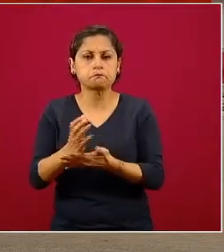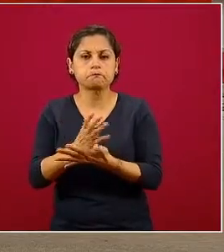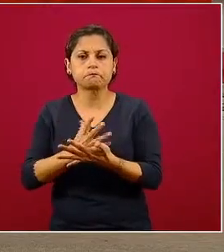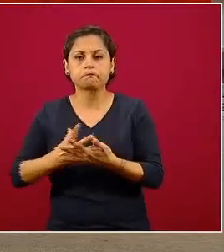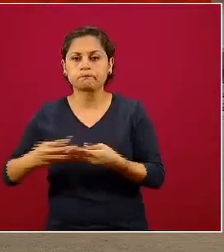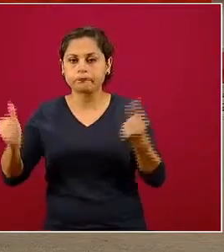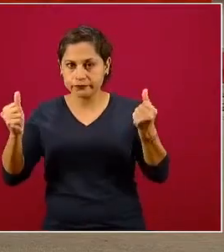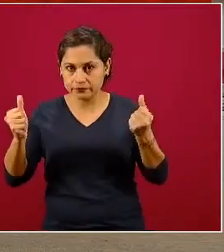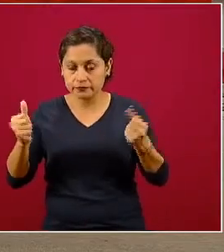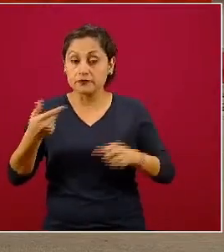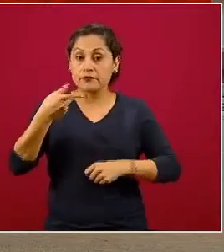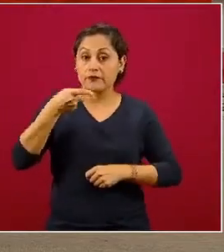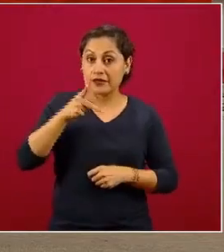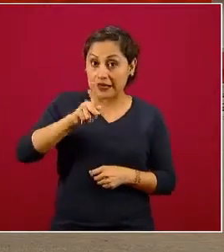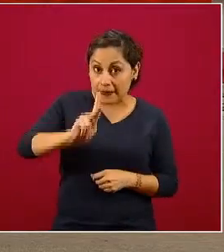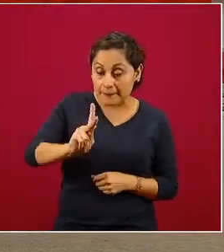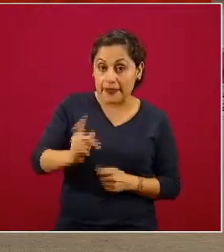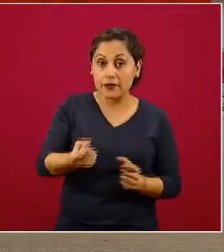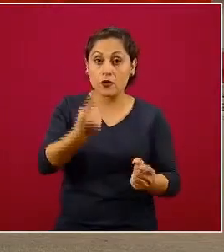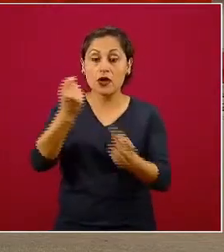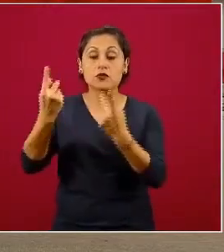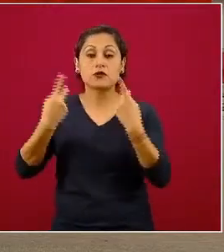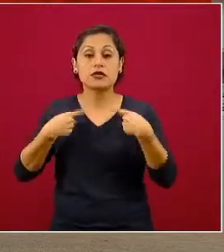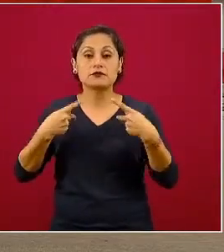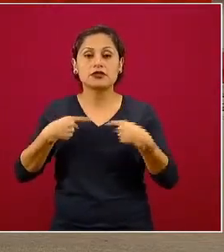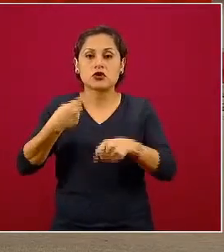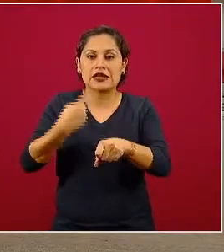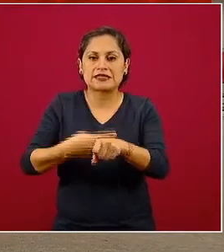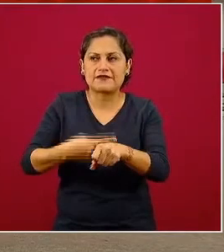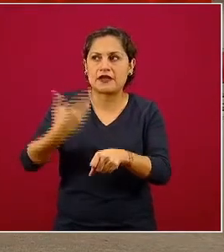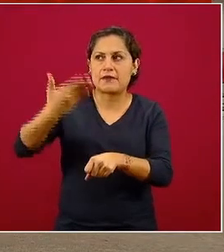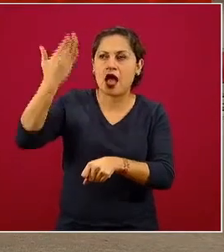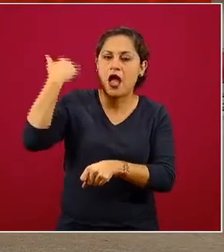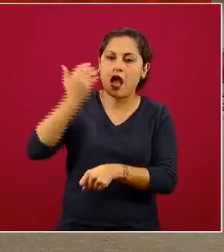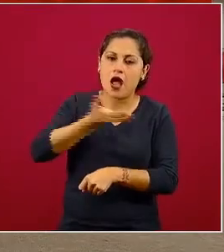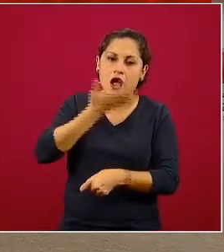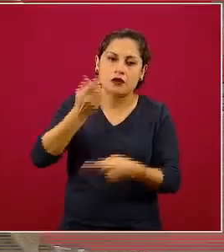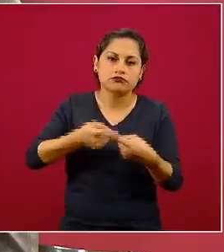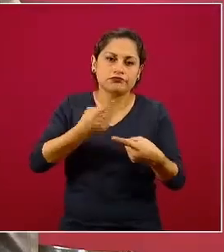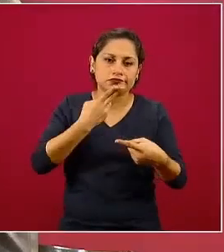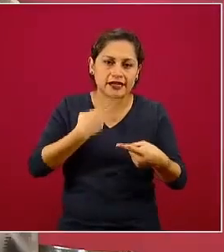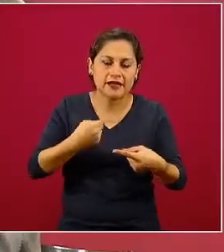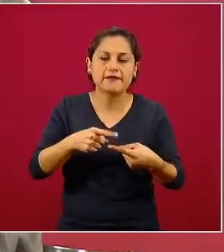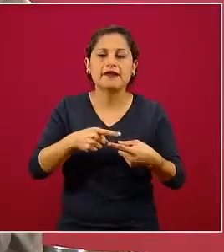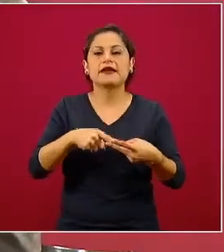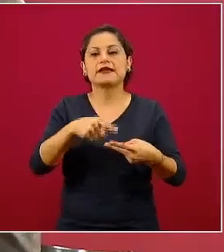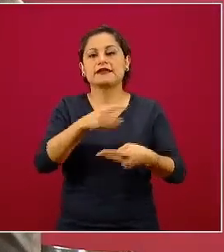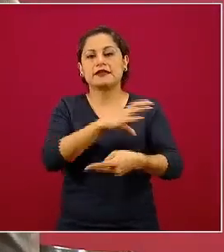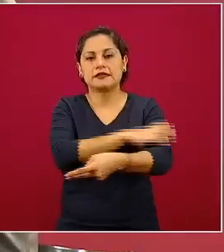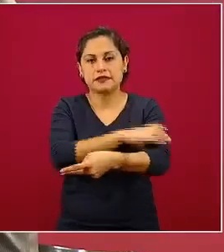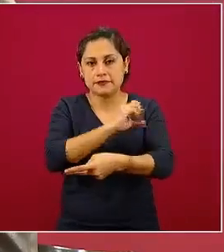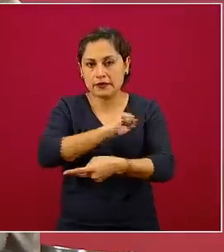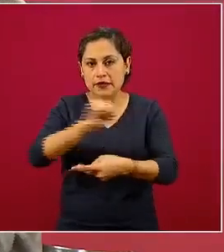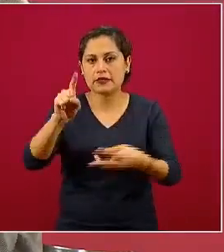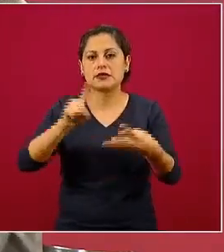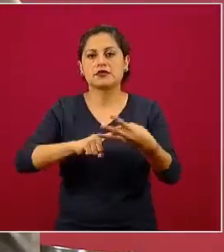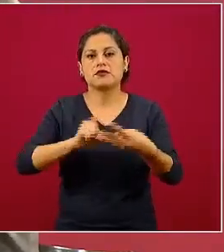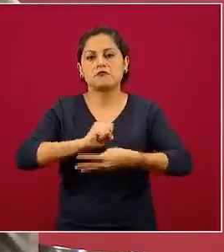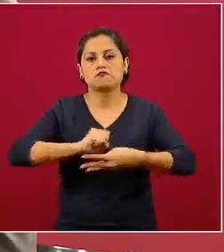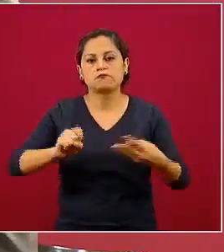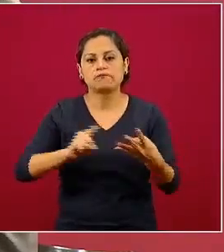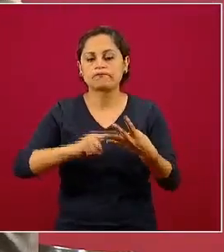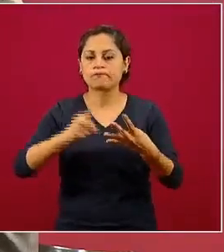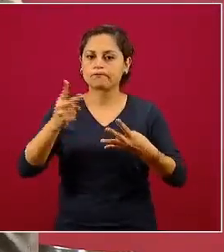personas que tienen ciertas enfermedades crónicas, diabetes, hipertensión, obesidad, tabaquismo,